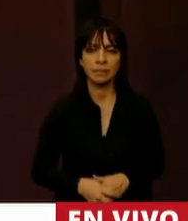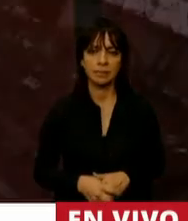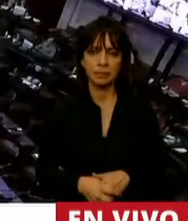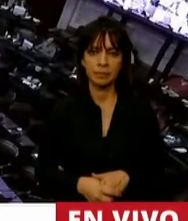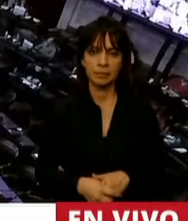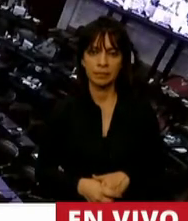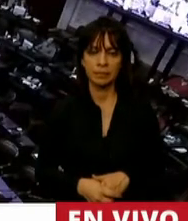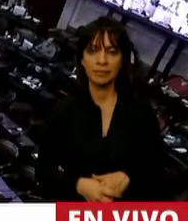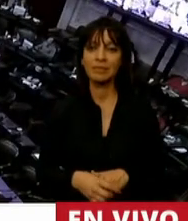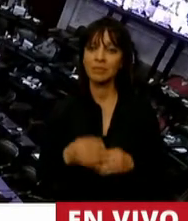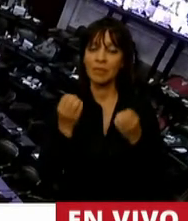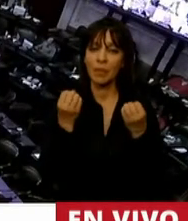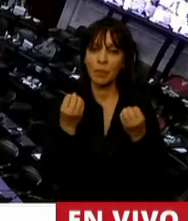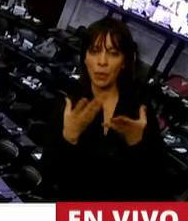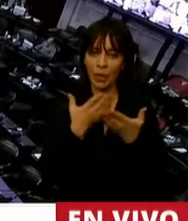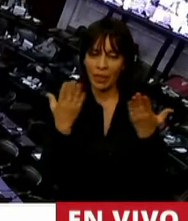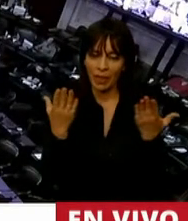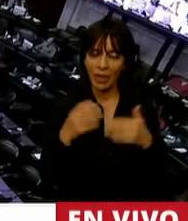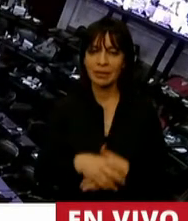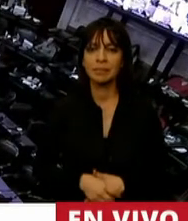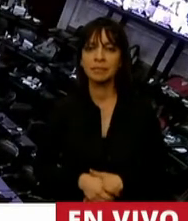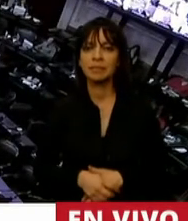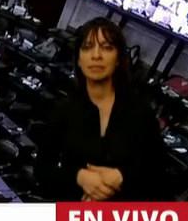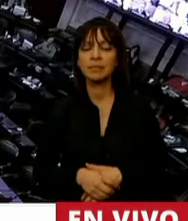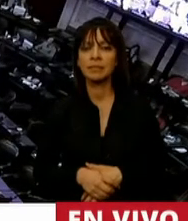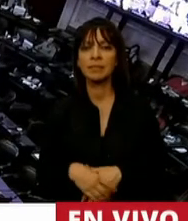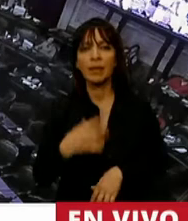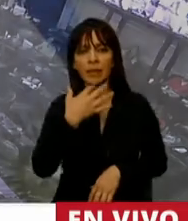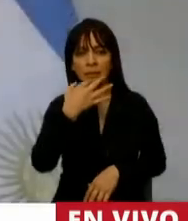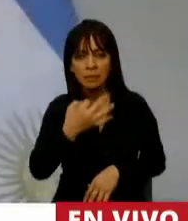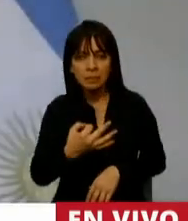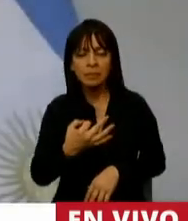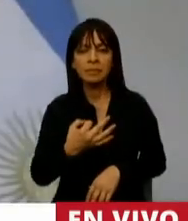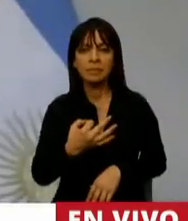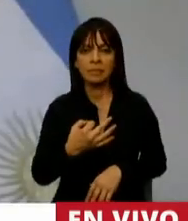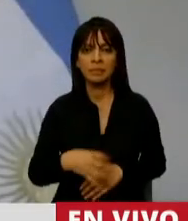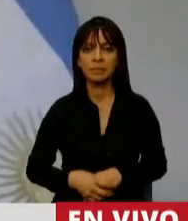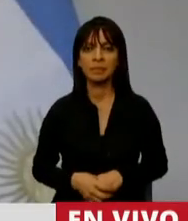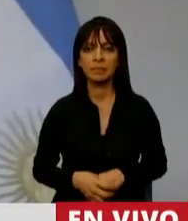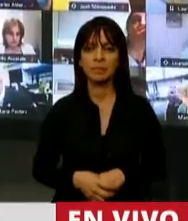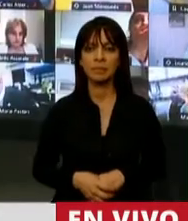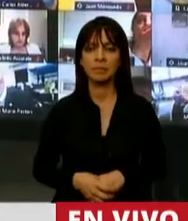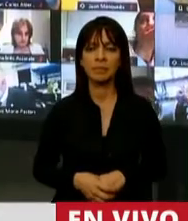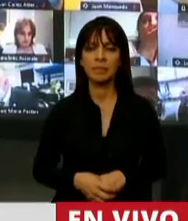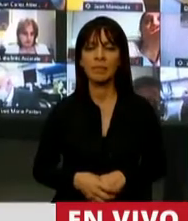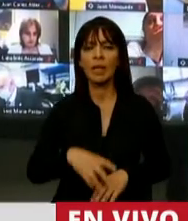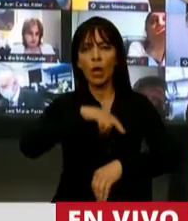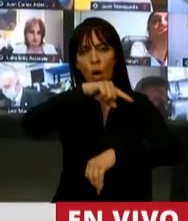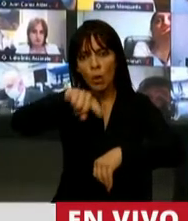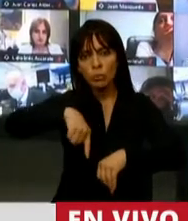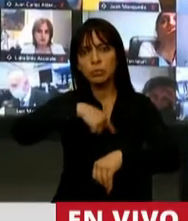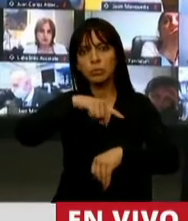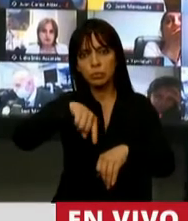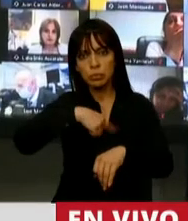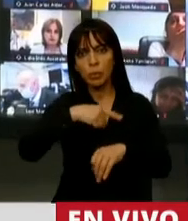Buenos días, señor presidente. La verdad que después de muchas horas de